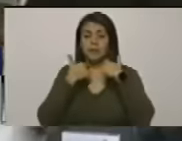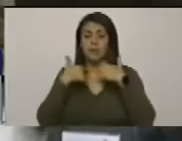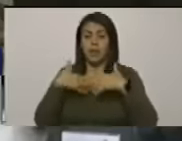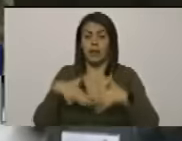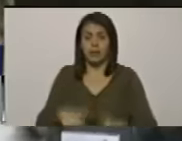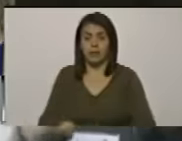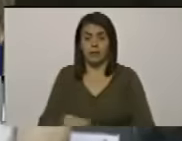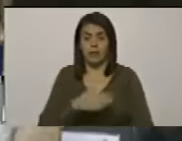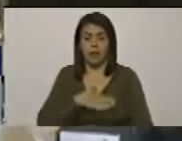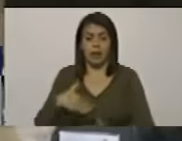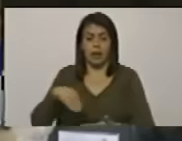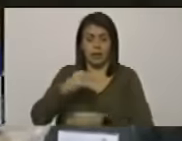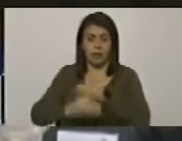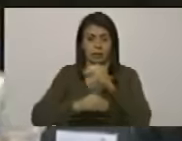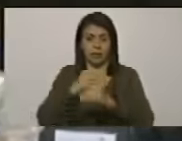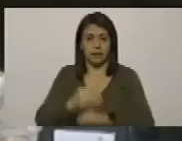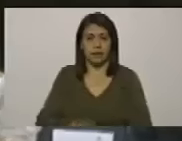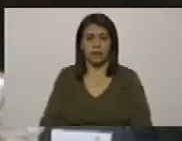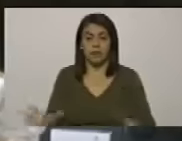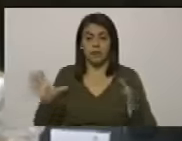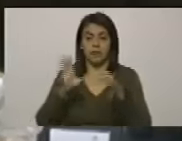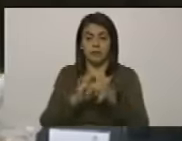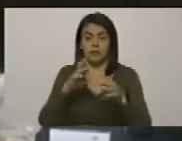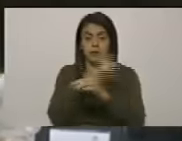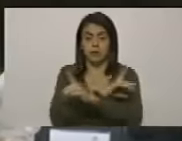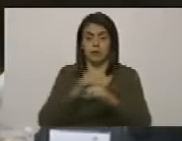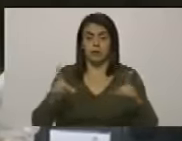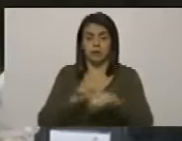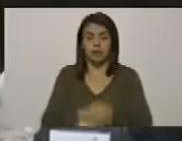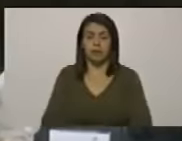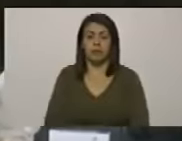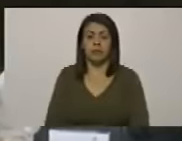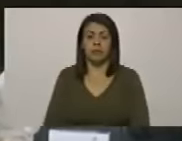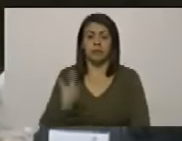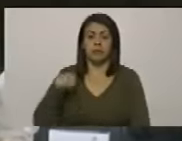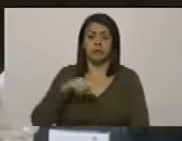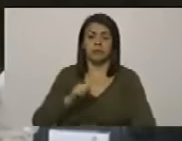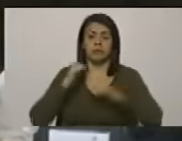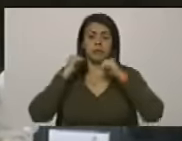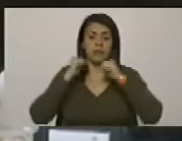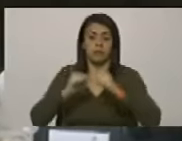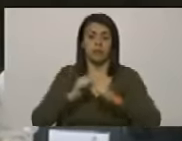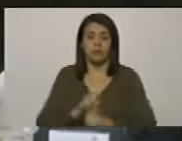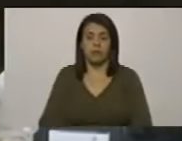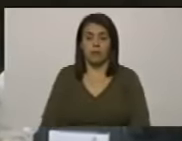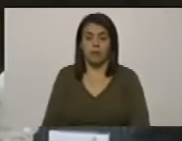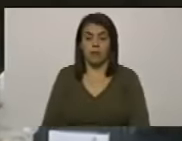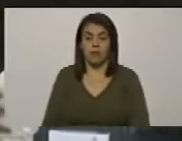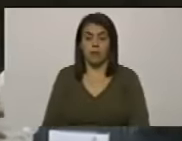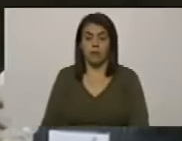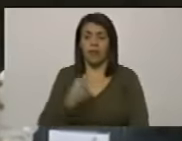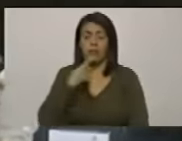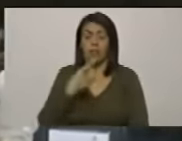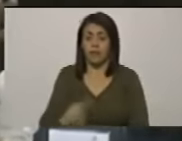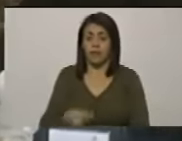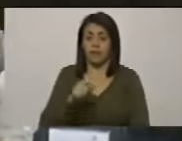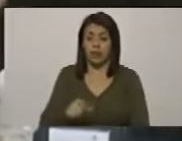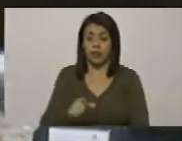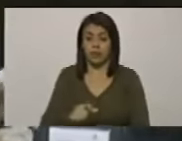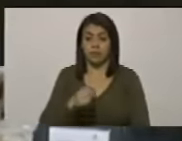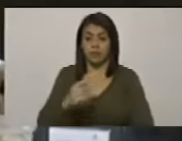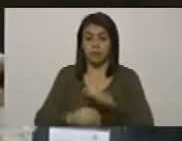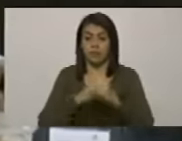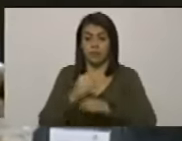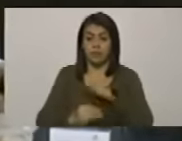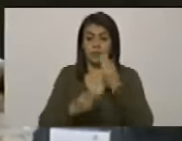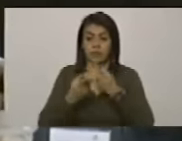intentaron la alianza democrática que tiene una posición firme en esta materia señala entonces que por el